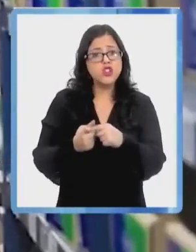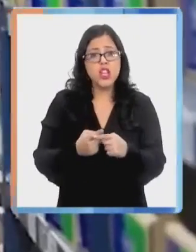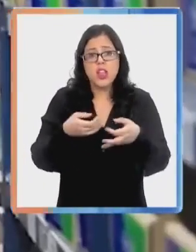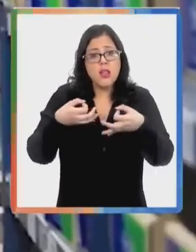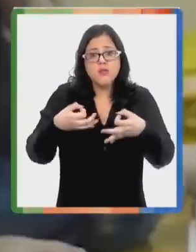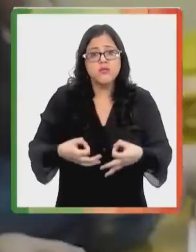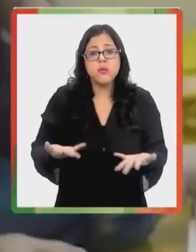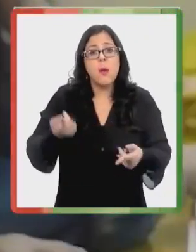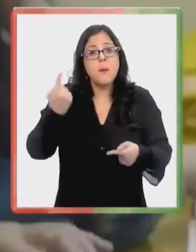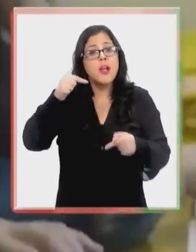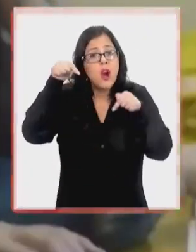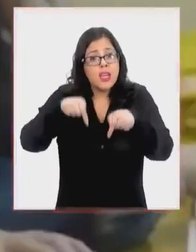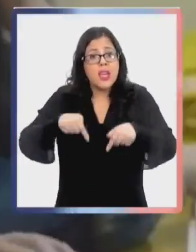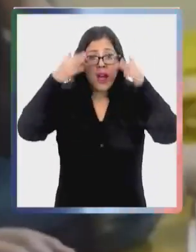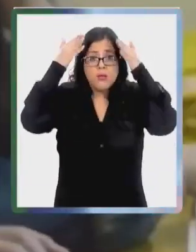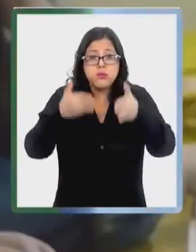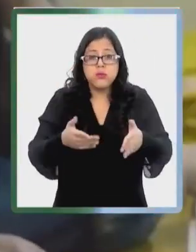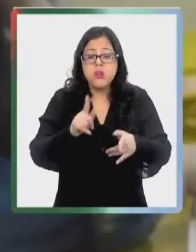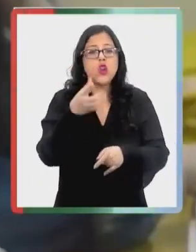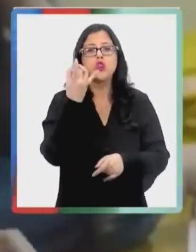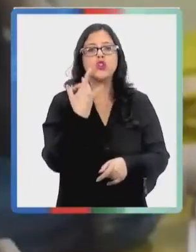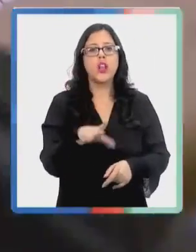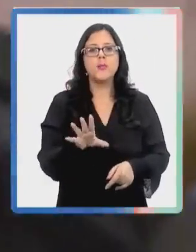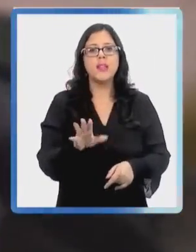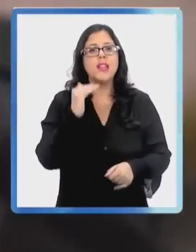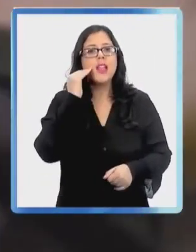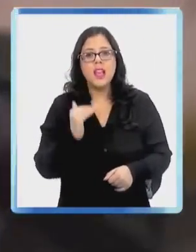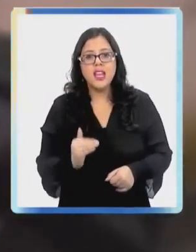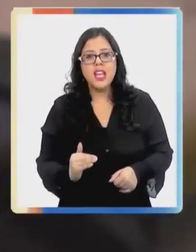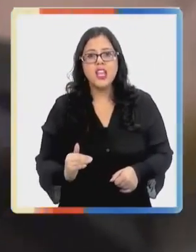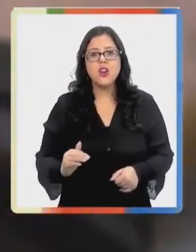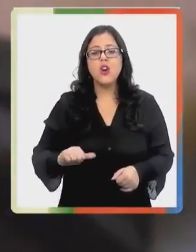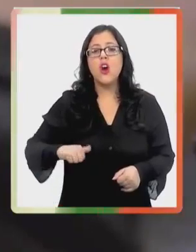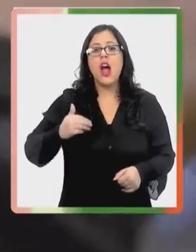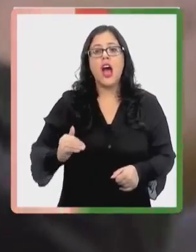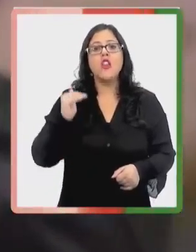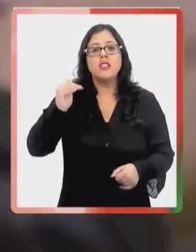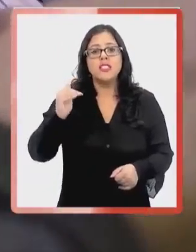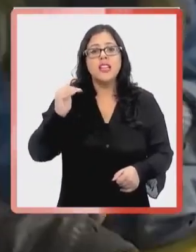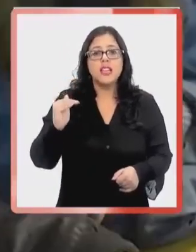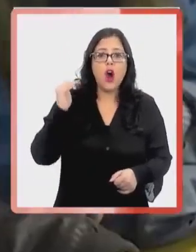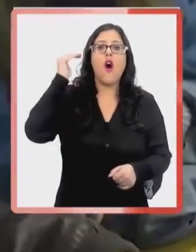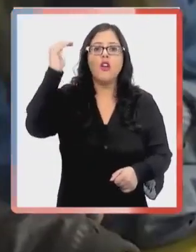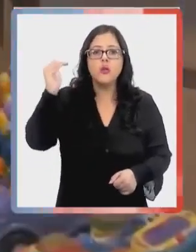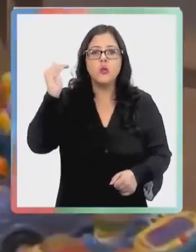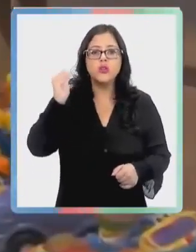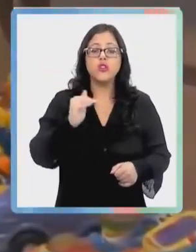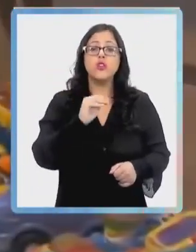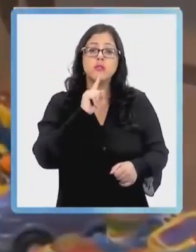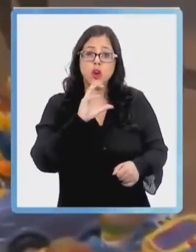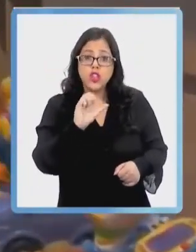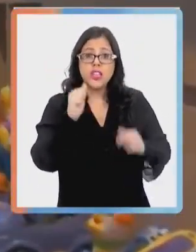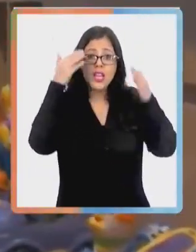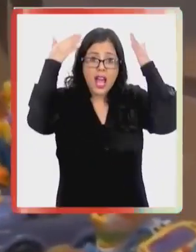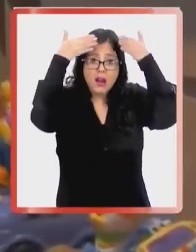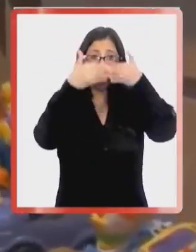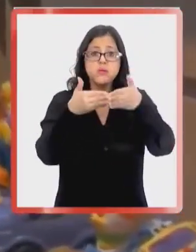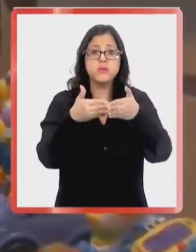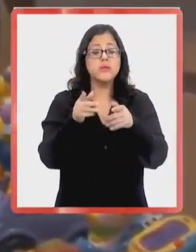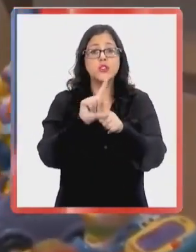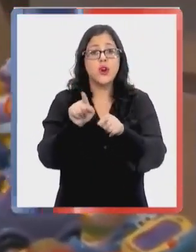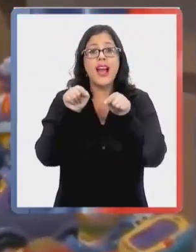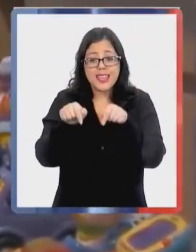la sociedad, pero acá el foco no está puesto solamente en el niño, en el adolescente o en el adulto con la condición de TEA,